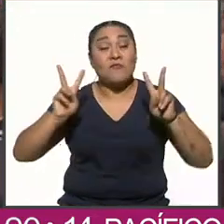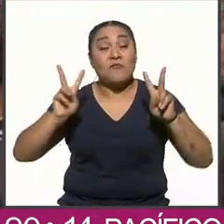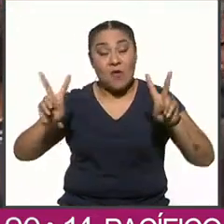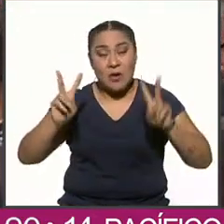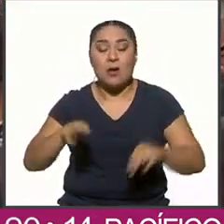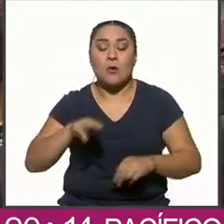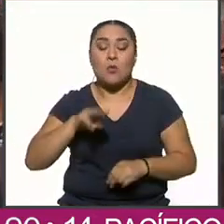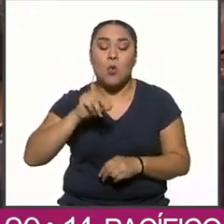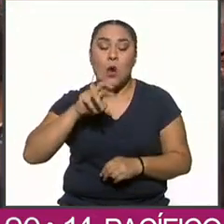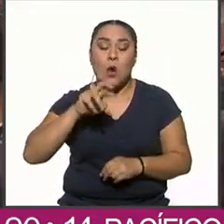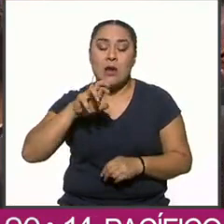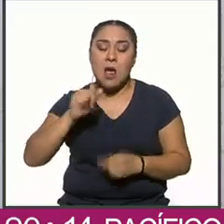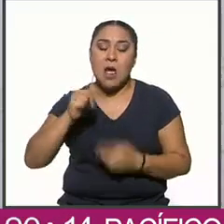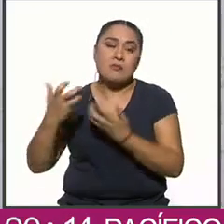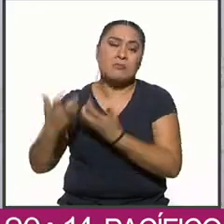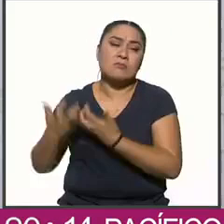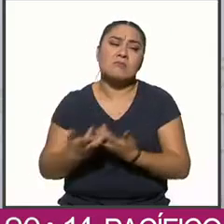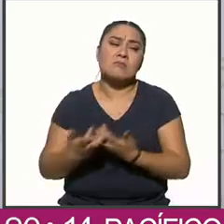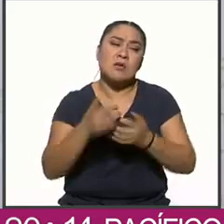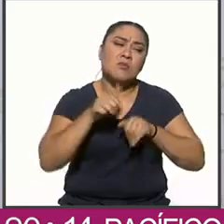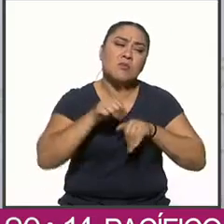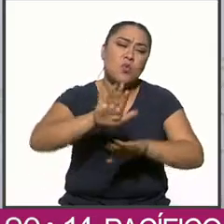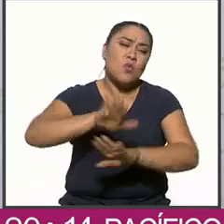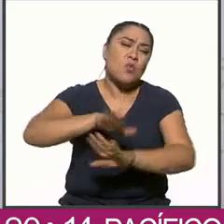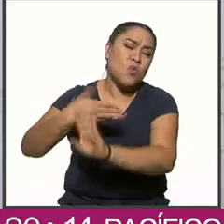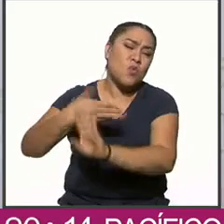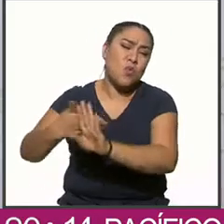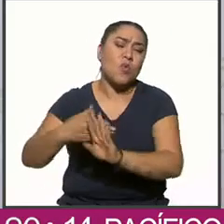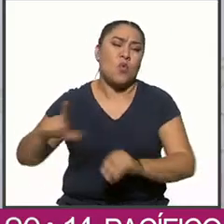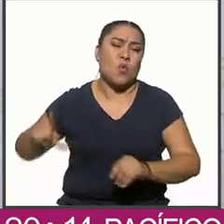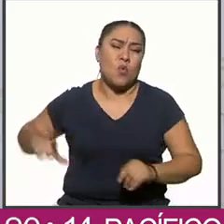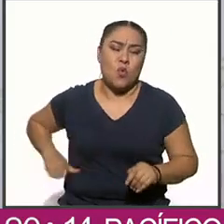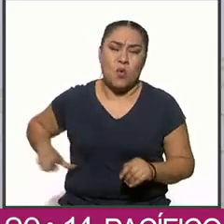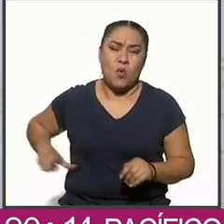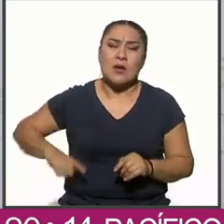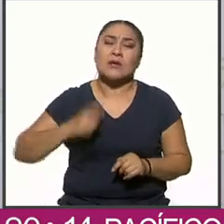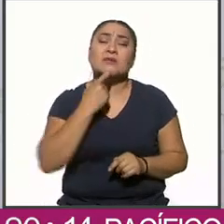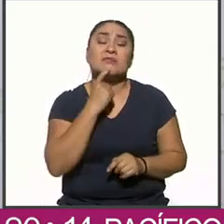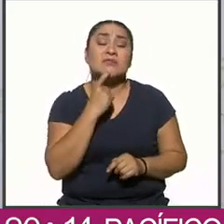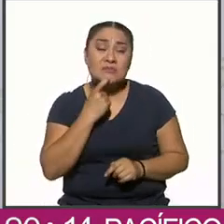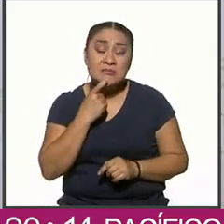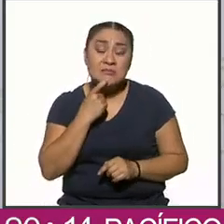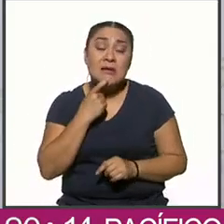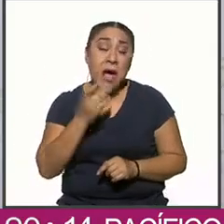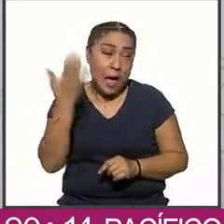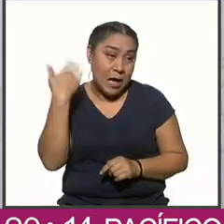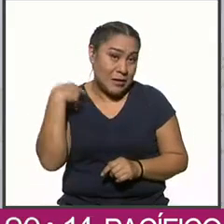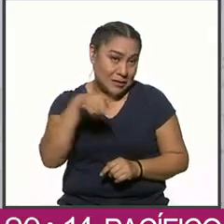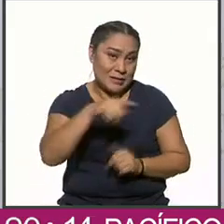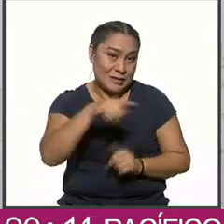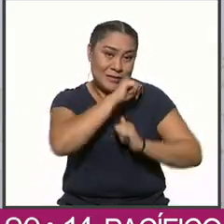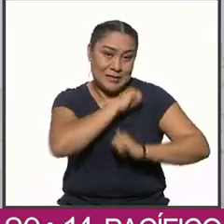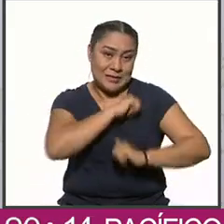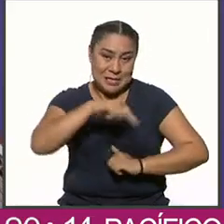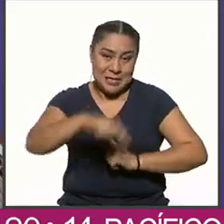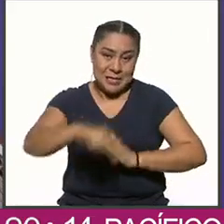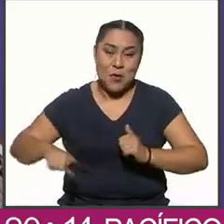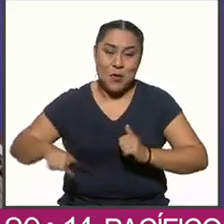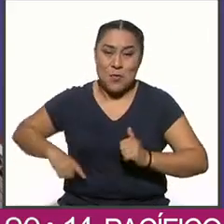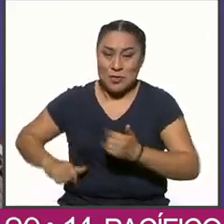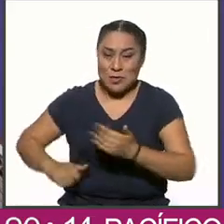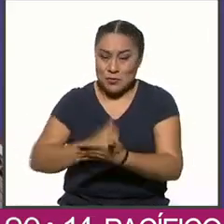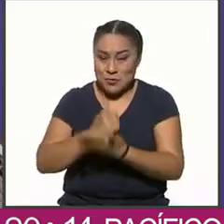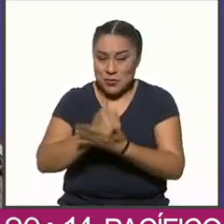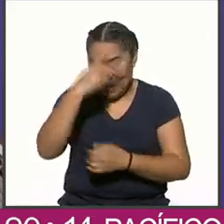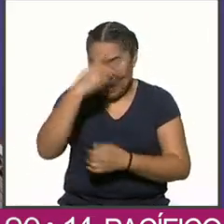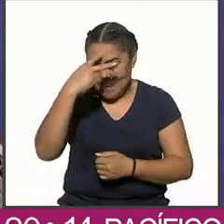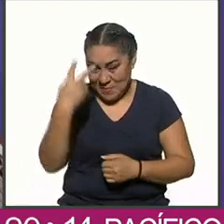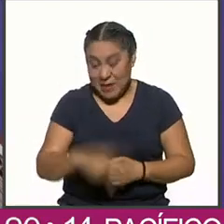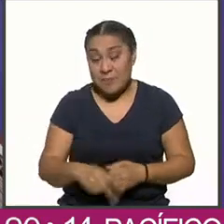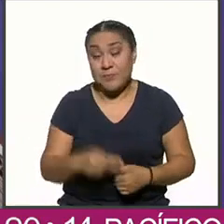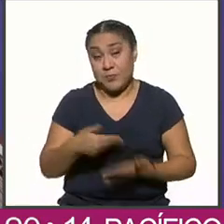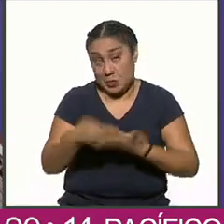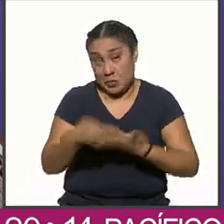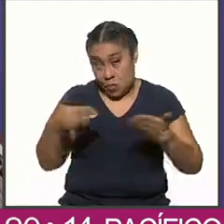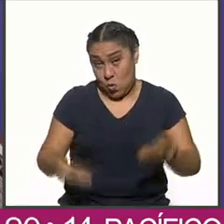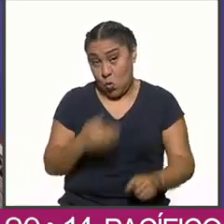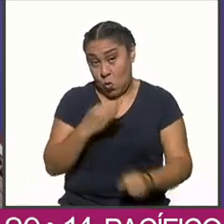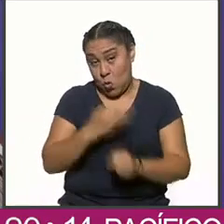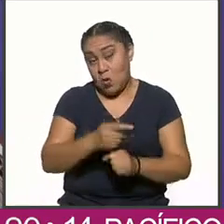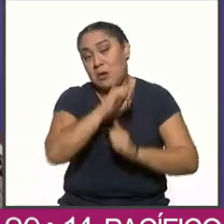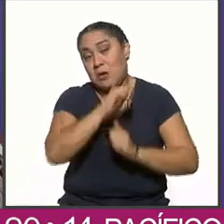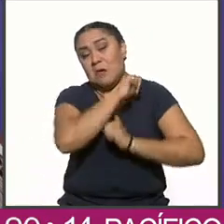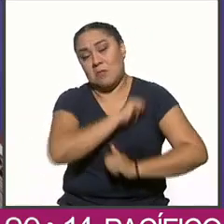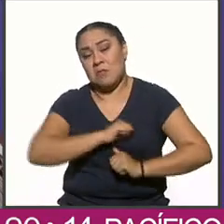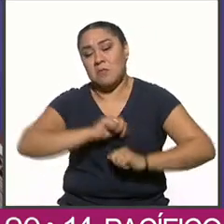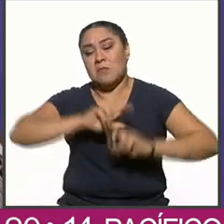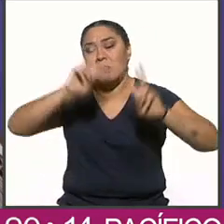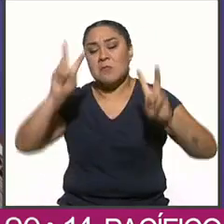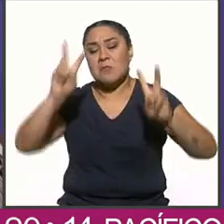marcha blanca contra el gobierno de López Obrador cuando estaba al frente del gobierno de la Ciudad de México. Hoy preside Causa